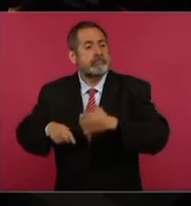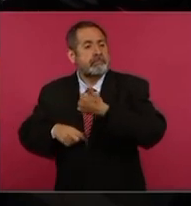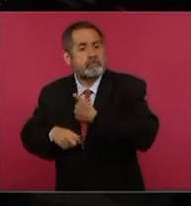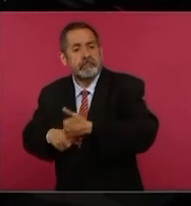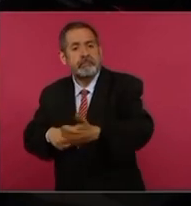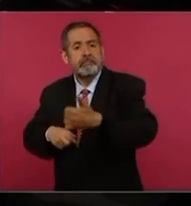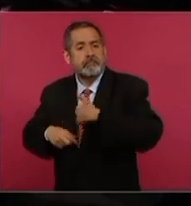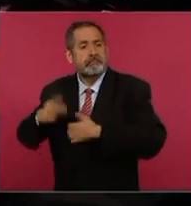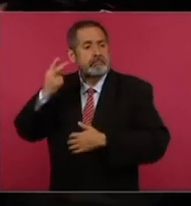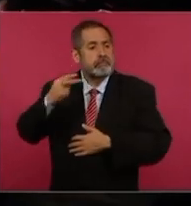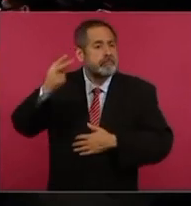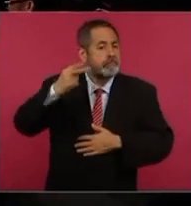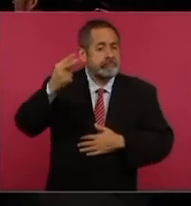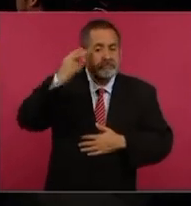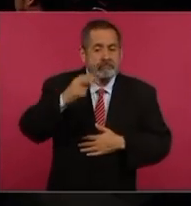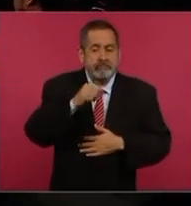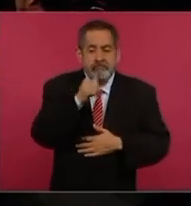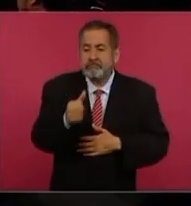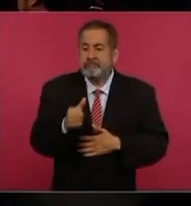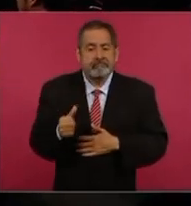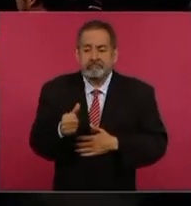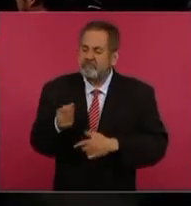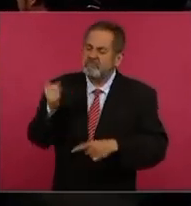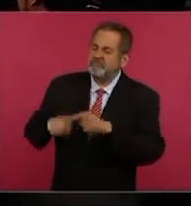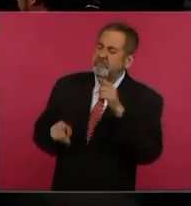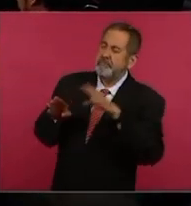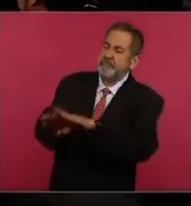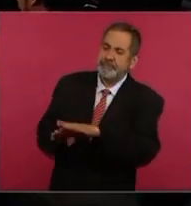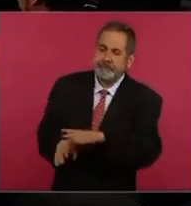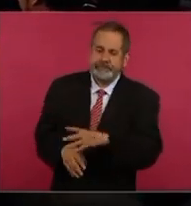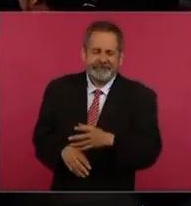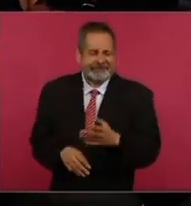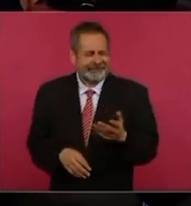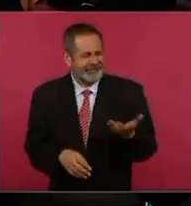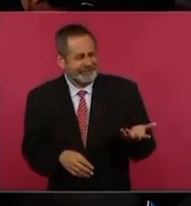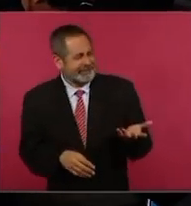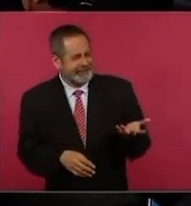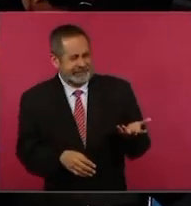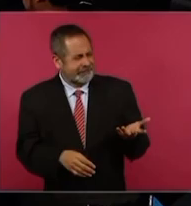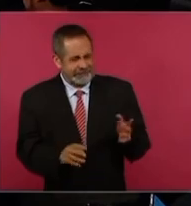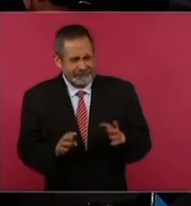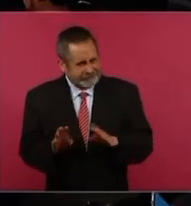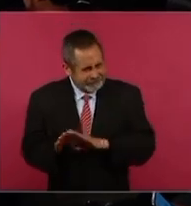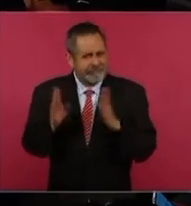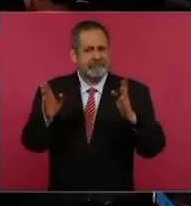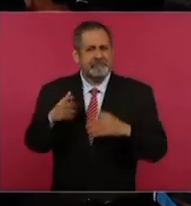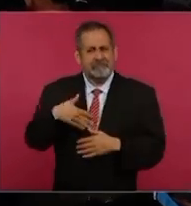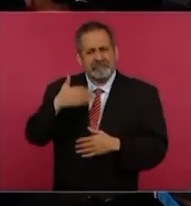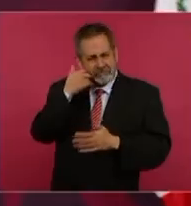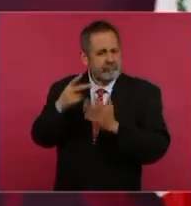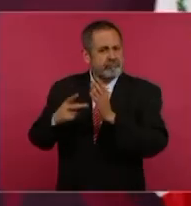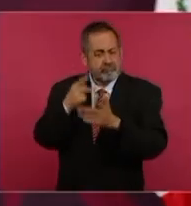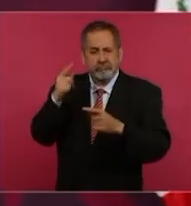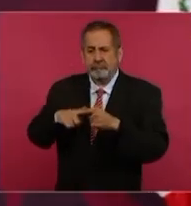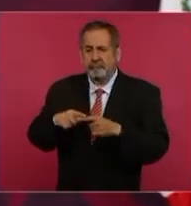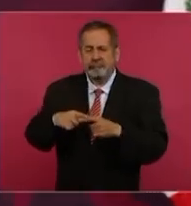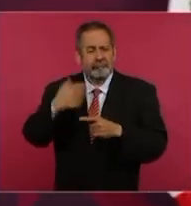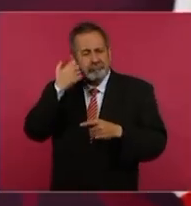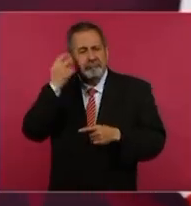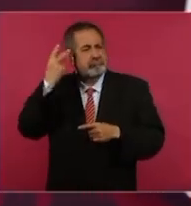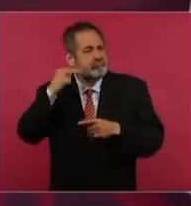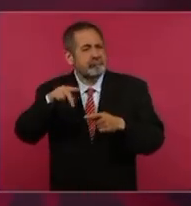Entonces, queremos que se pueda viajar desde Cancún